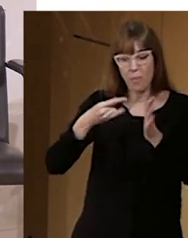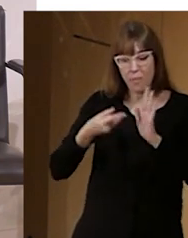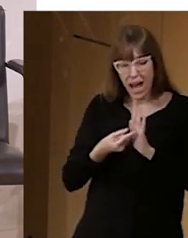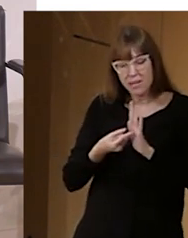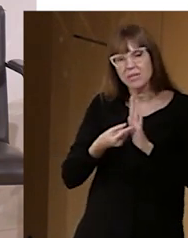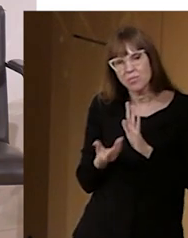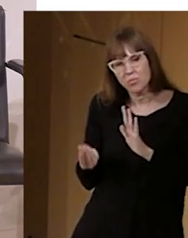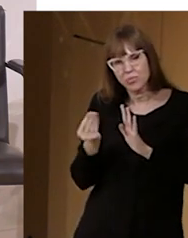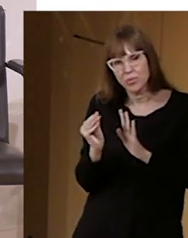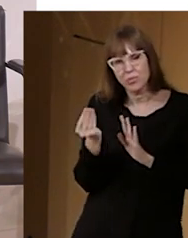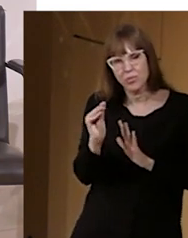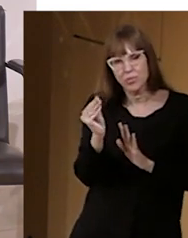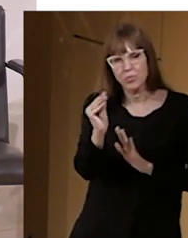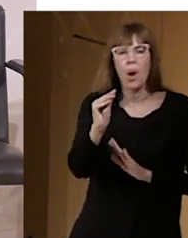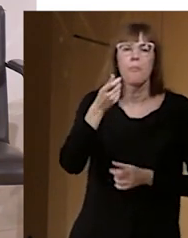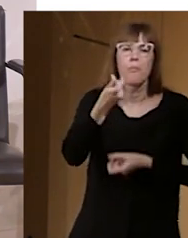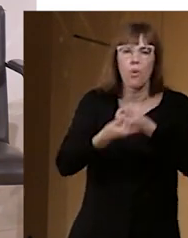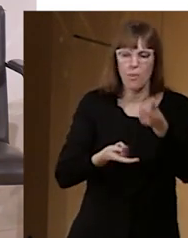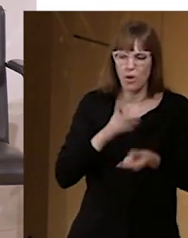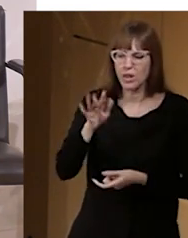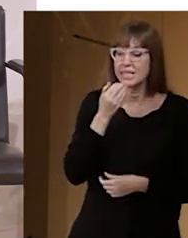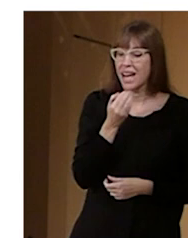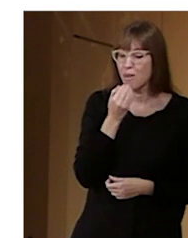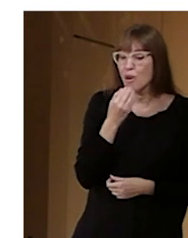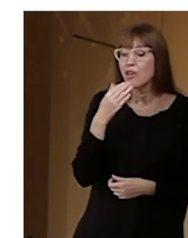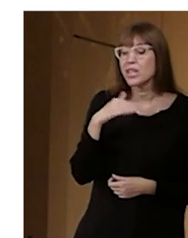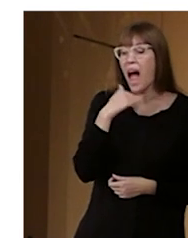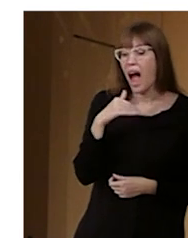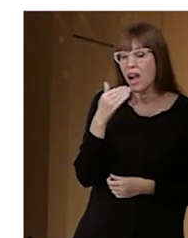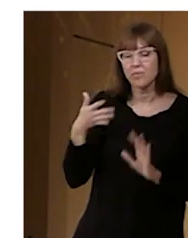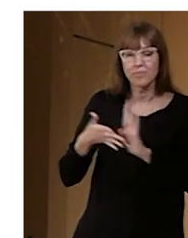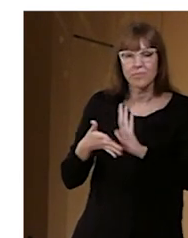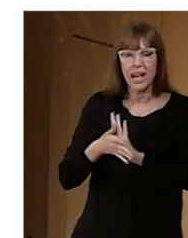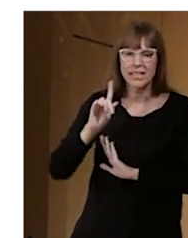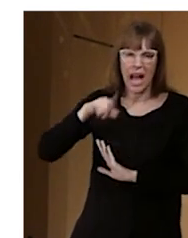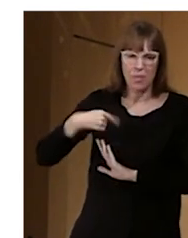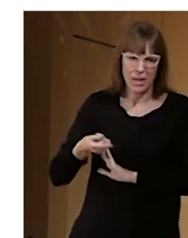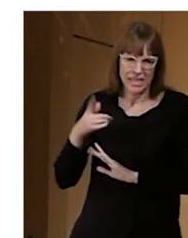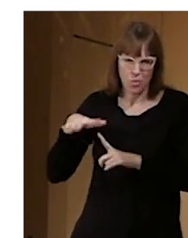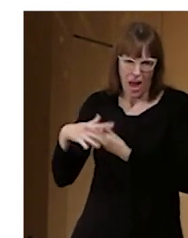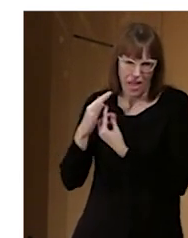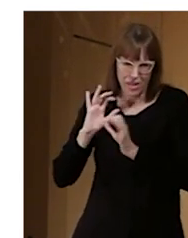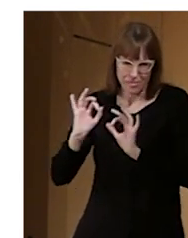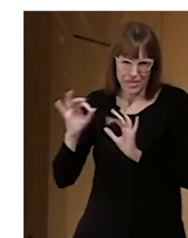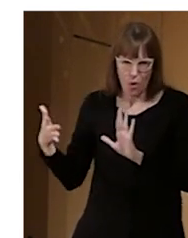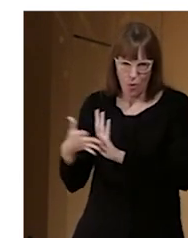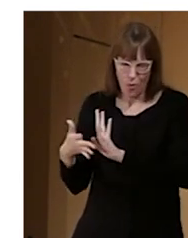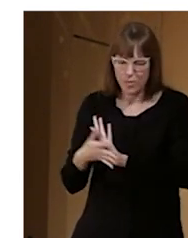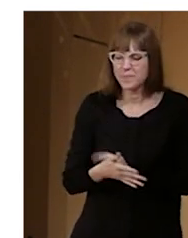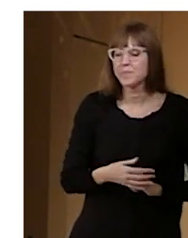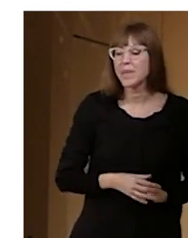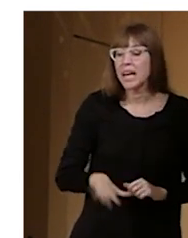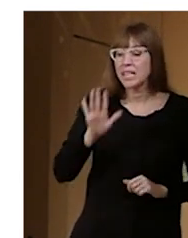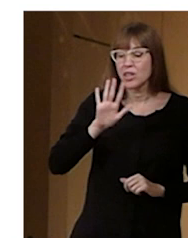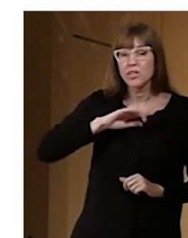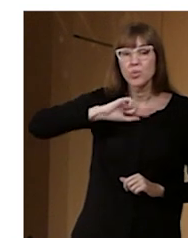inclusión. Bueno, vamos a ver algunos ejemplos y comentarles algunas anécdotas. Ya os digo, estas medidas en general, aunque venimos de la experiencia